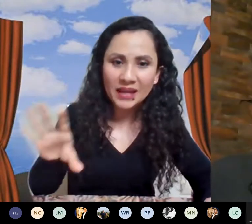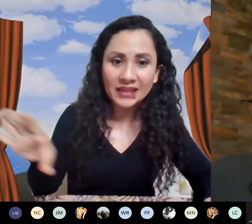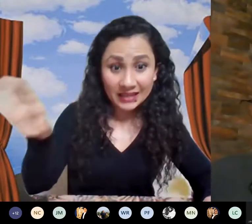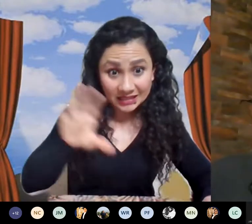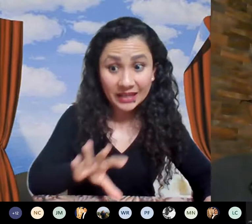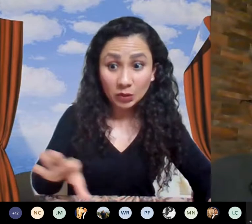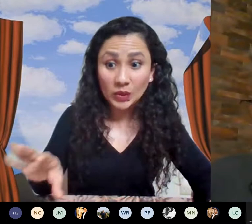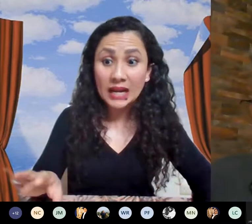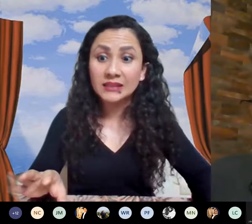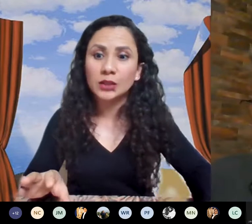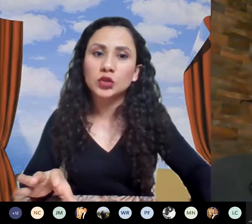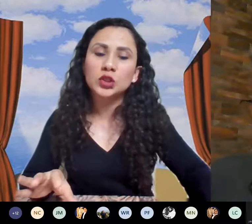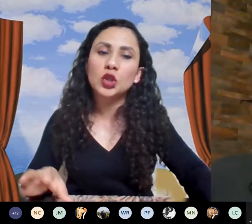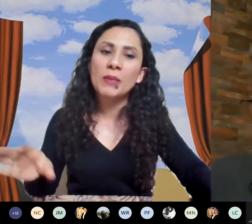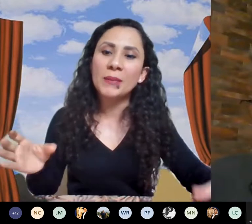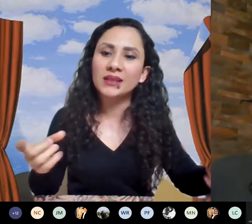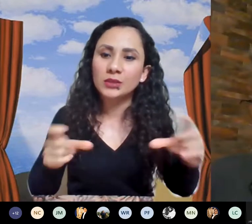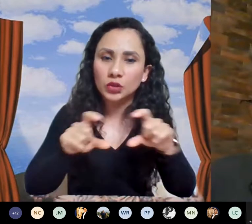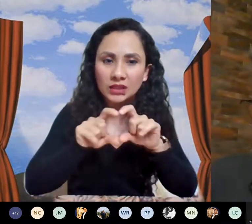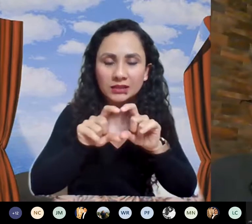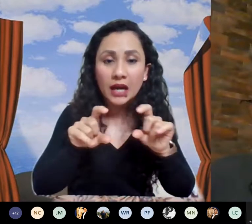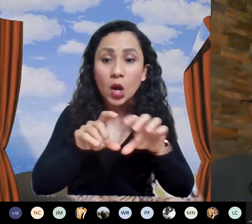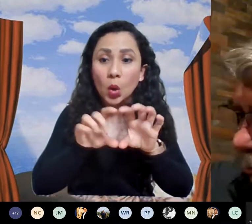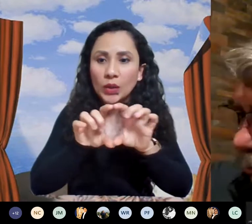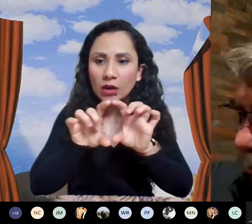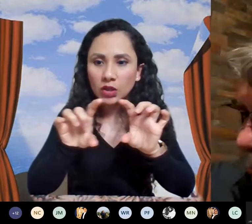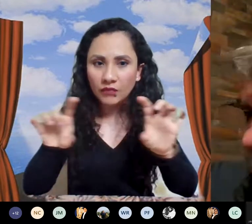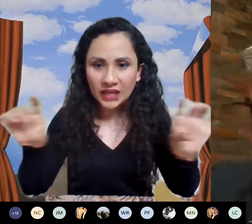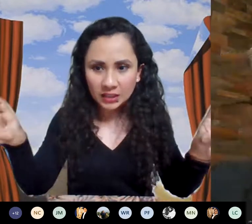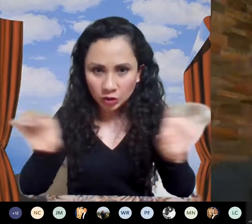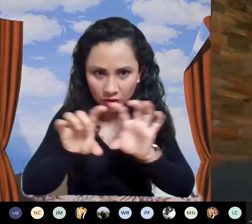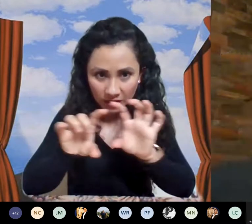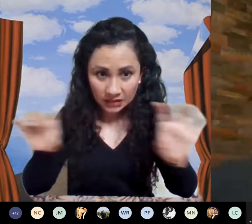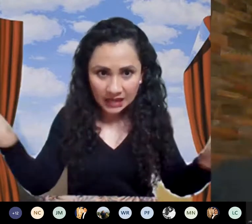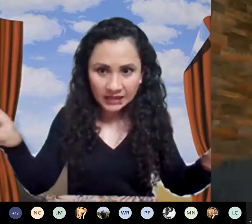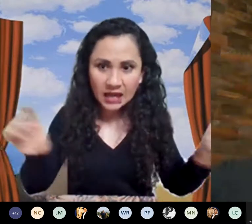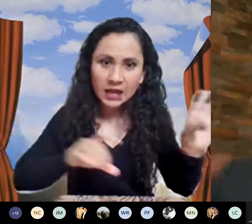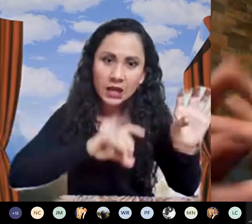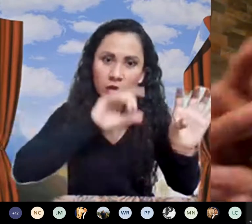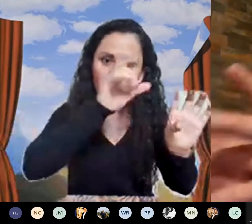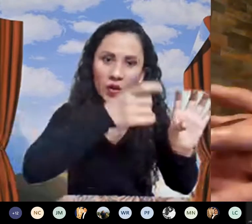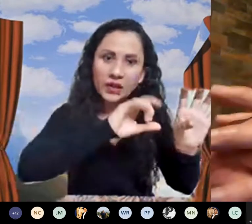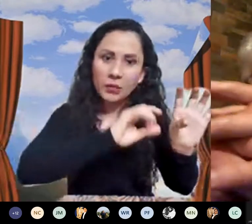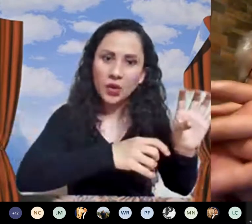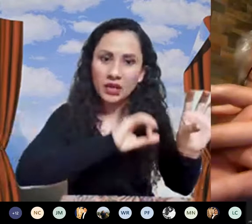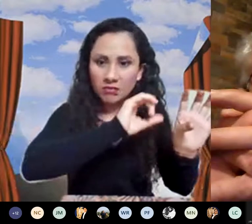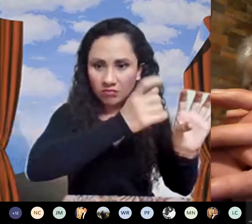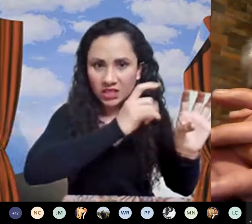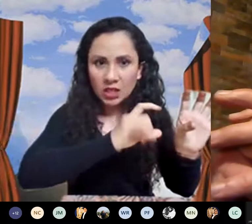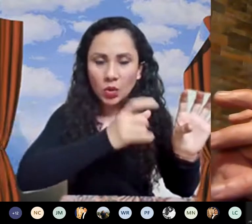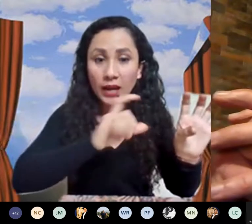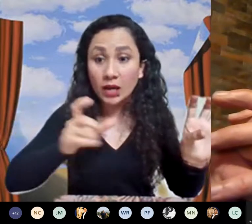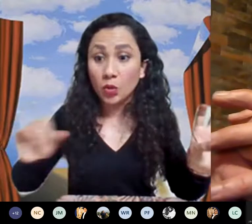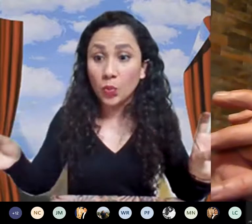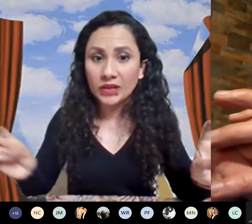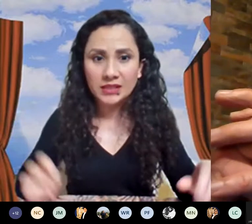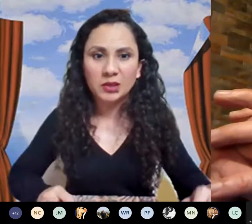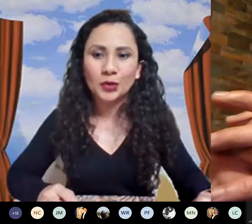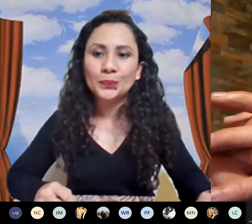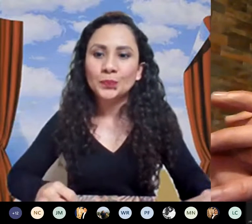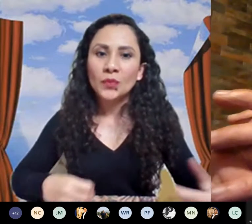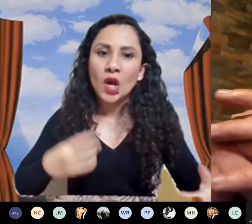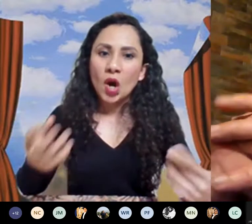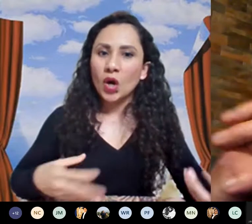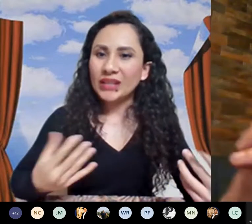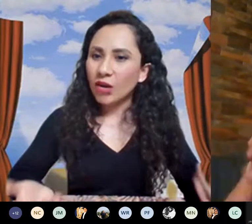un problema de esta naturaleza entonces normalmente se utiliza una codificación discreta donde voy diciendo a qué grupo